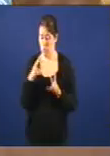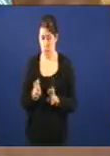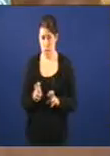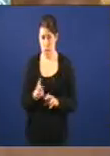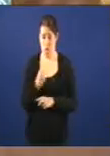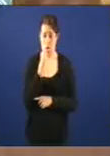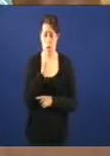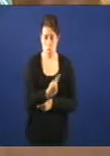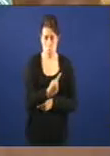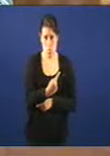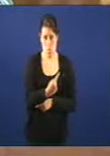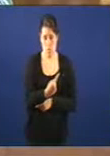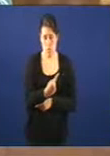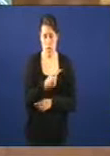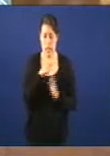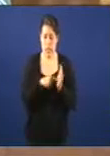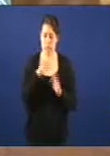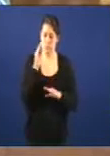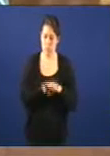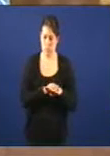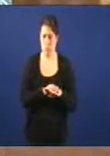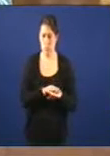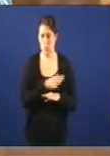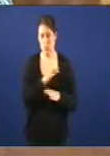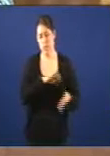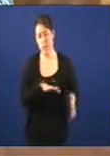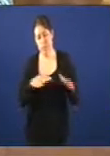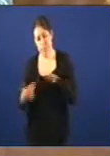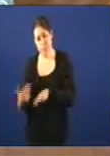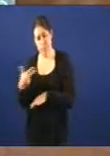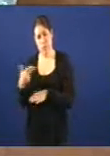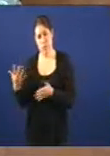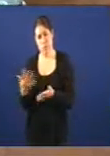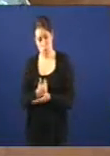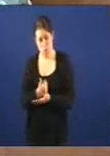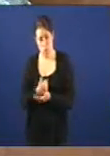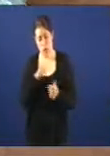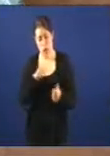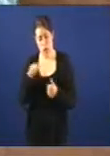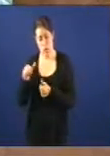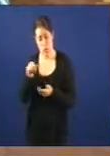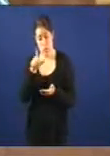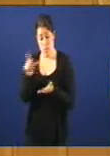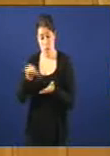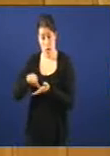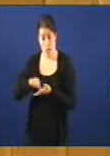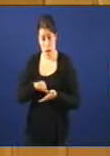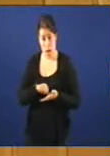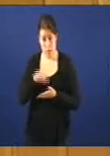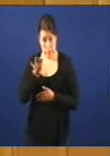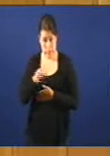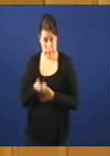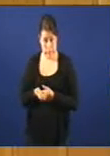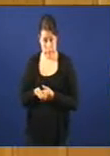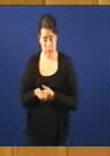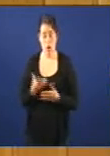Un coa legalidade vixente e coa aplicación dos dereitos de todos e cada un dos cidadáns das empresas deste país Outro